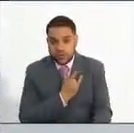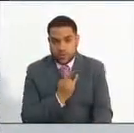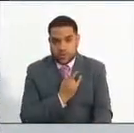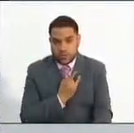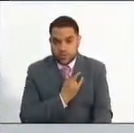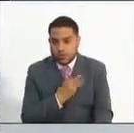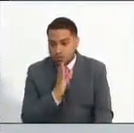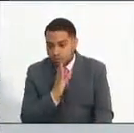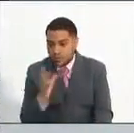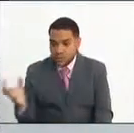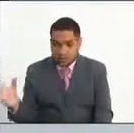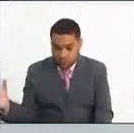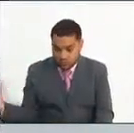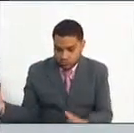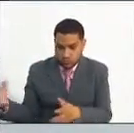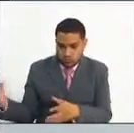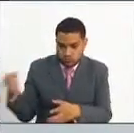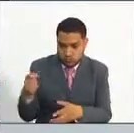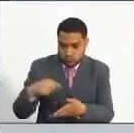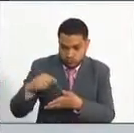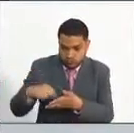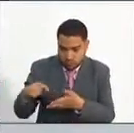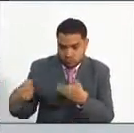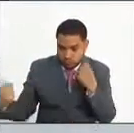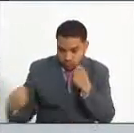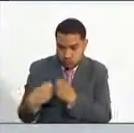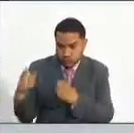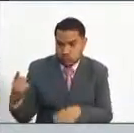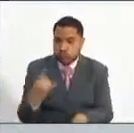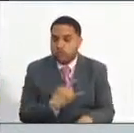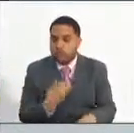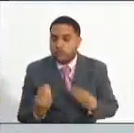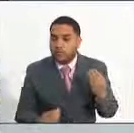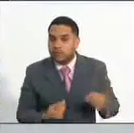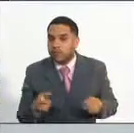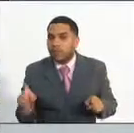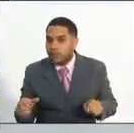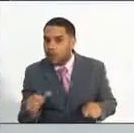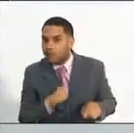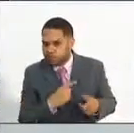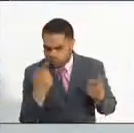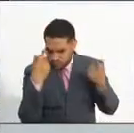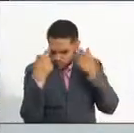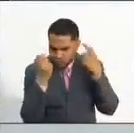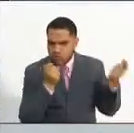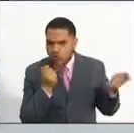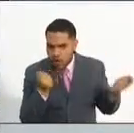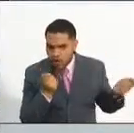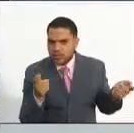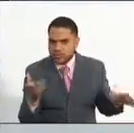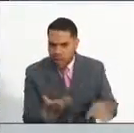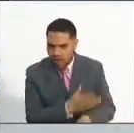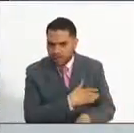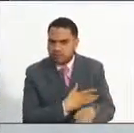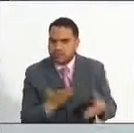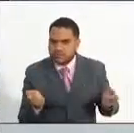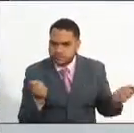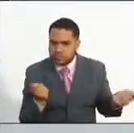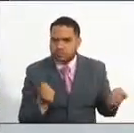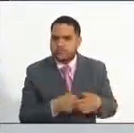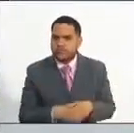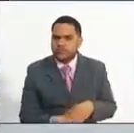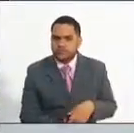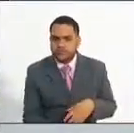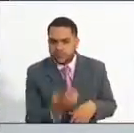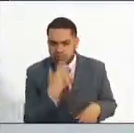sido contratada por la Comisión para aplicar esas pruebas, debe tener una logística muy importante y debe verificar, por ejemplo, la